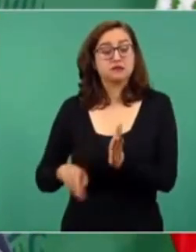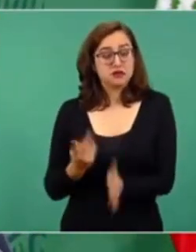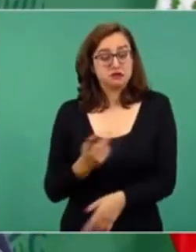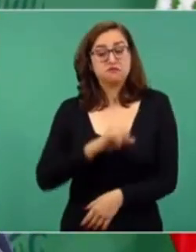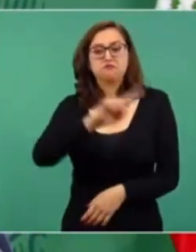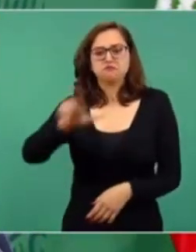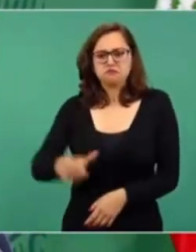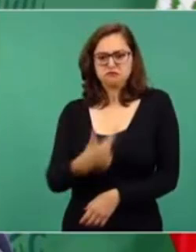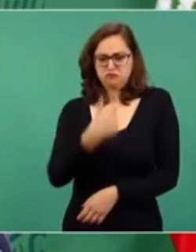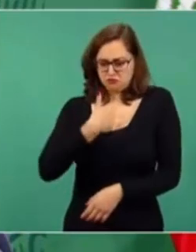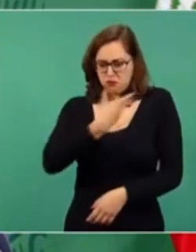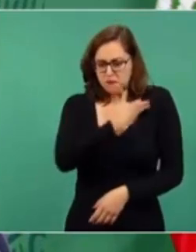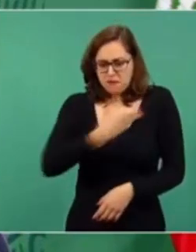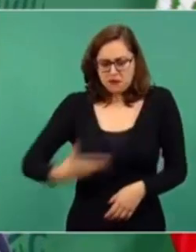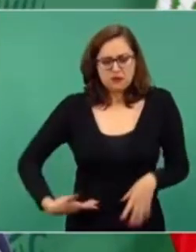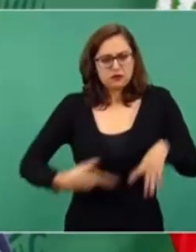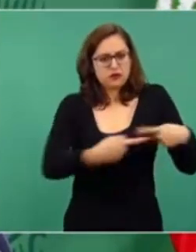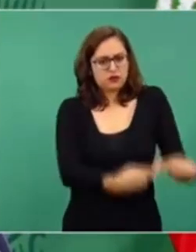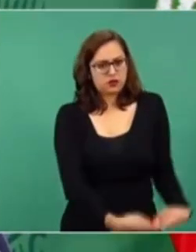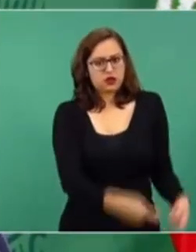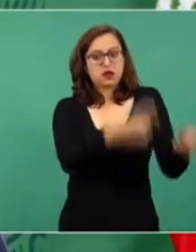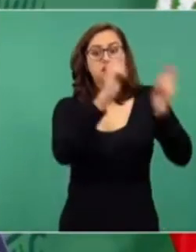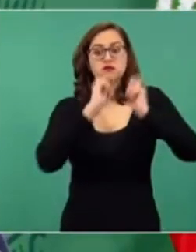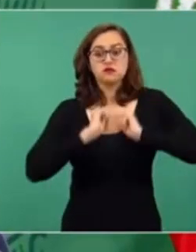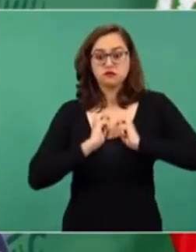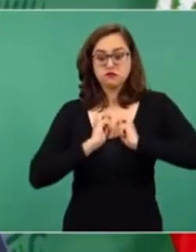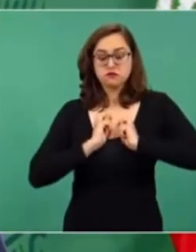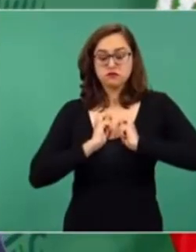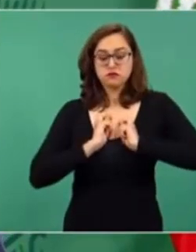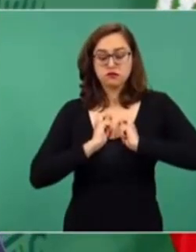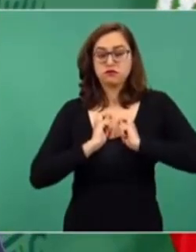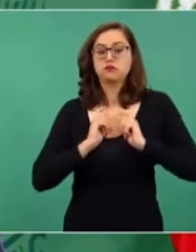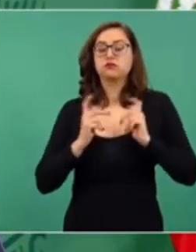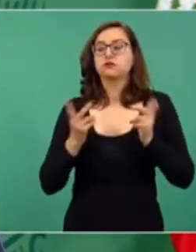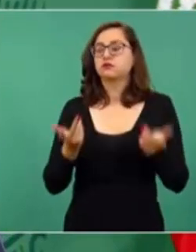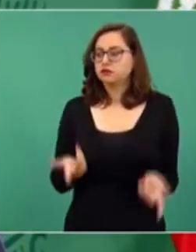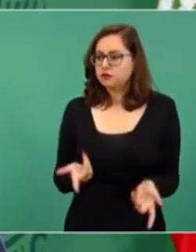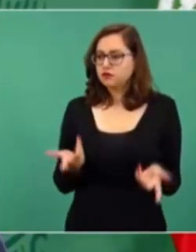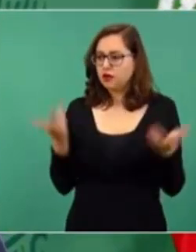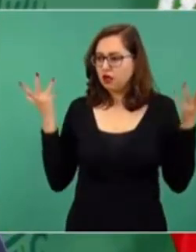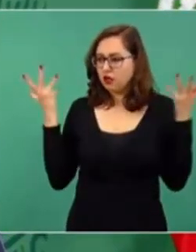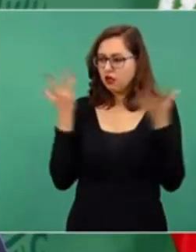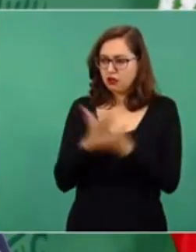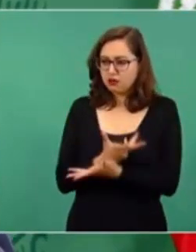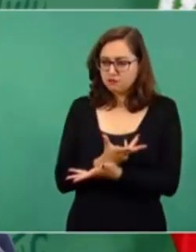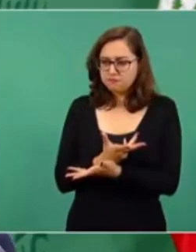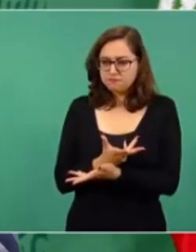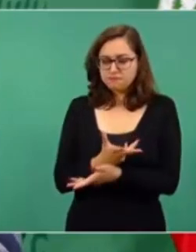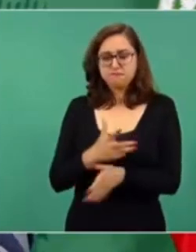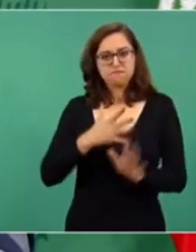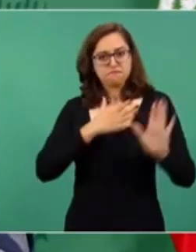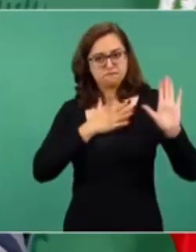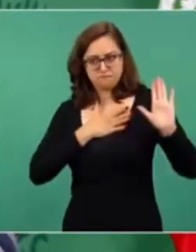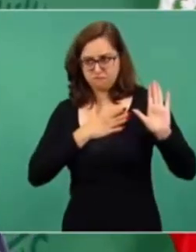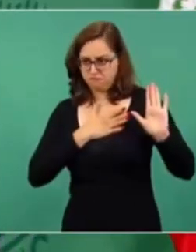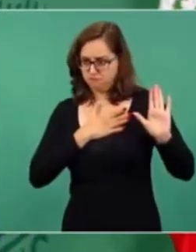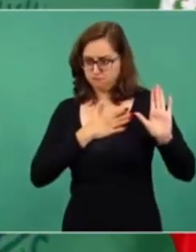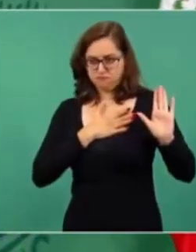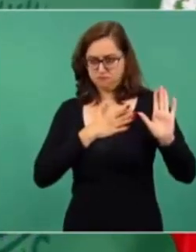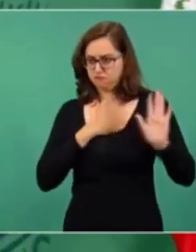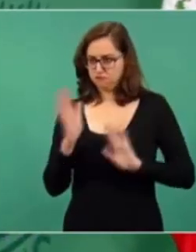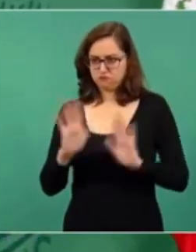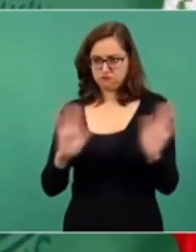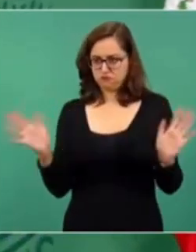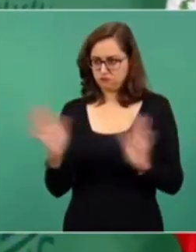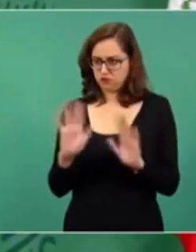hace como 10 años, hablo el compromiso de que ya nos iba a